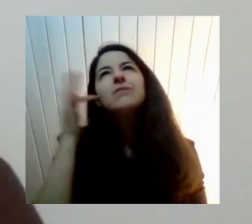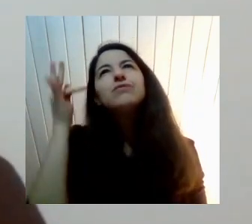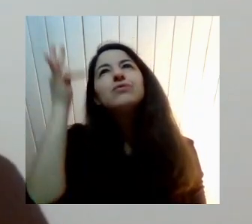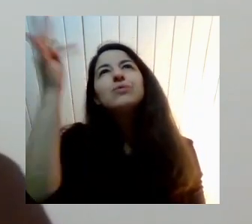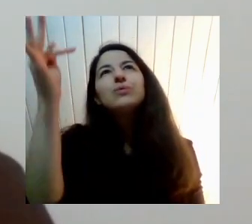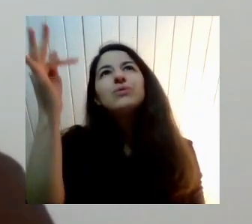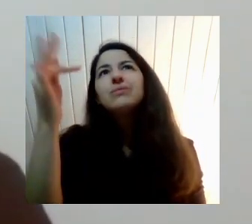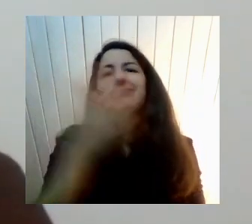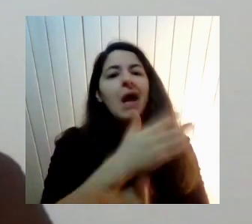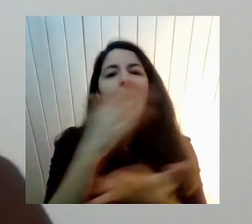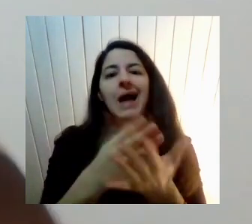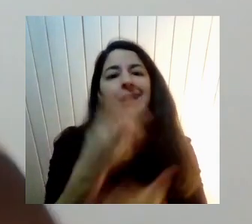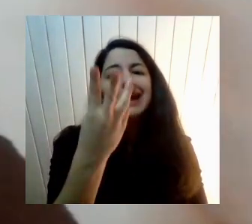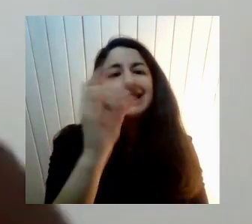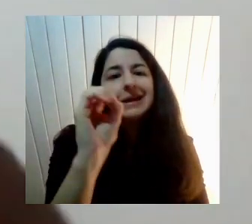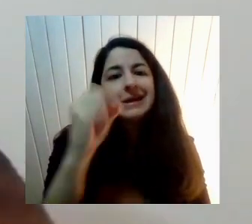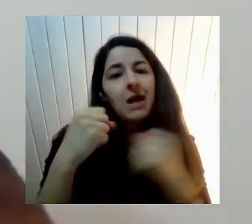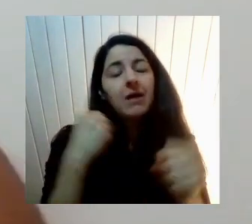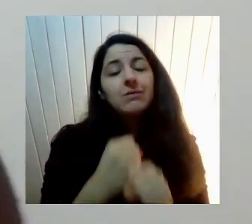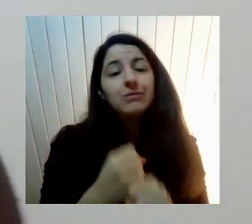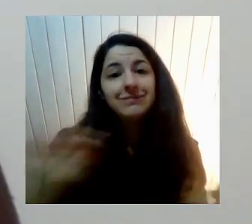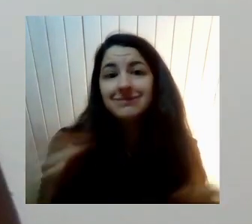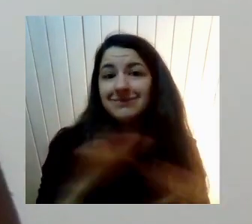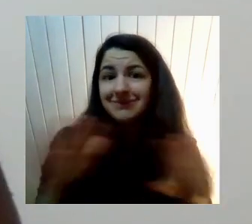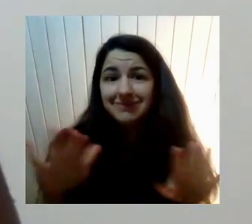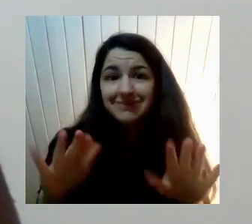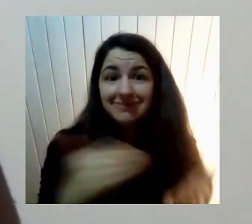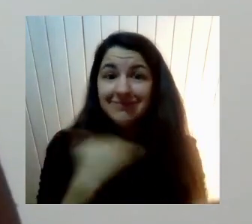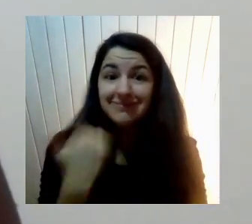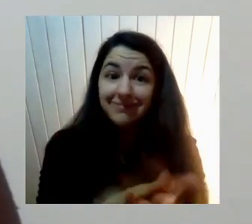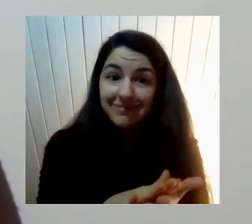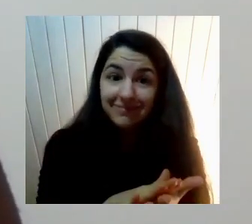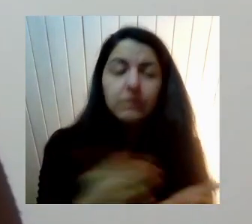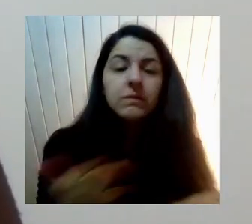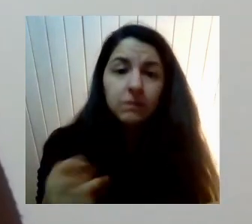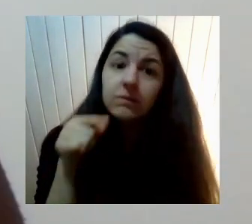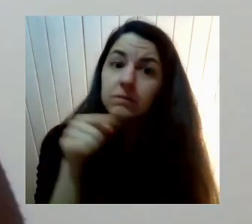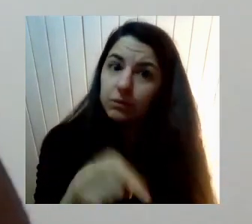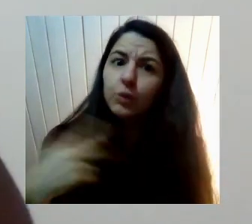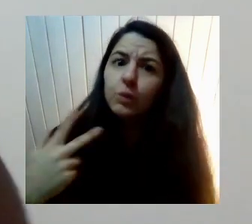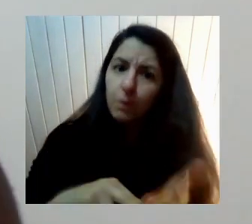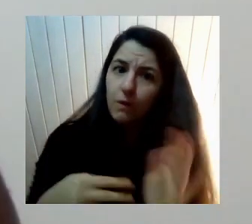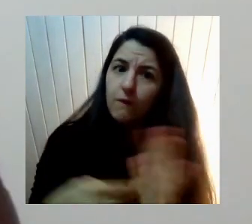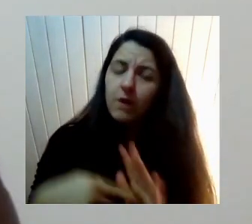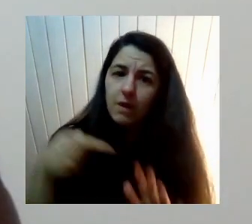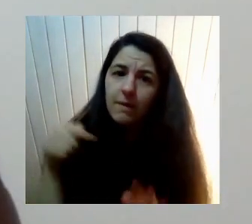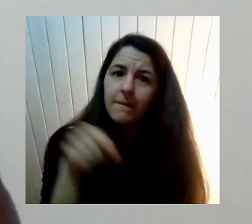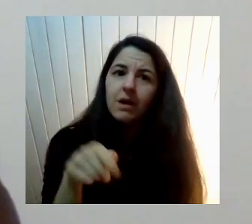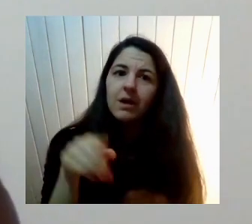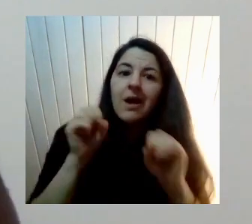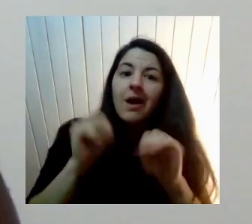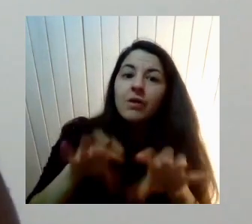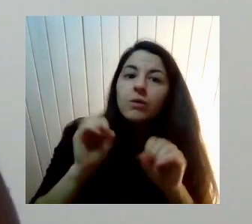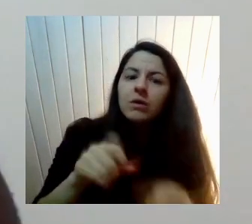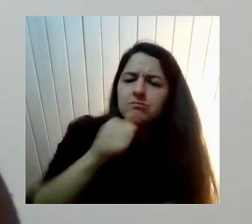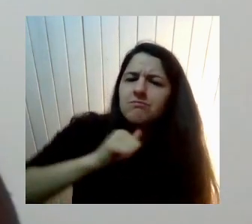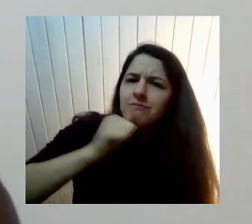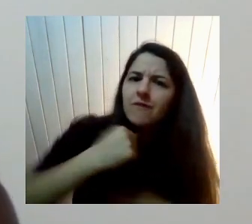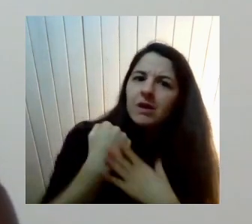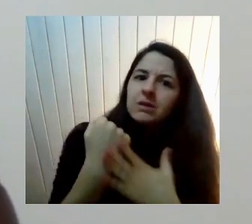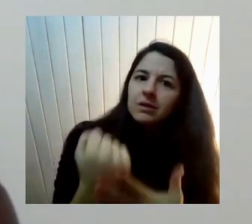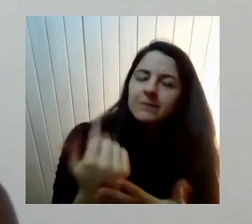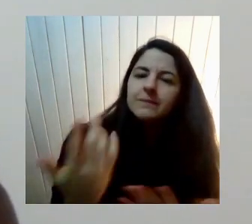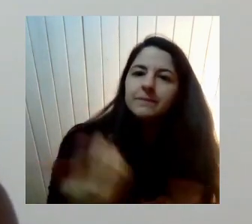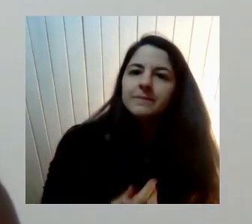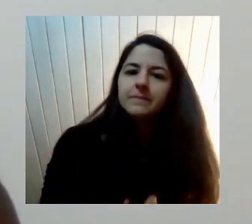también Contribuía la educación Y ahí hay una urgencia Por otro lado Y creo que esto es importante También De poner en la mesa